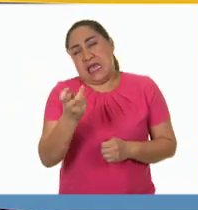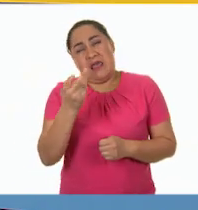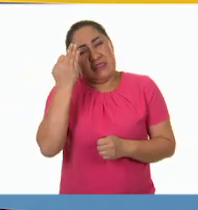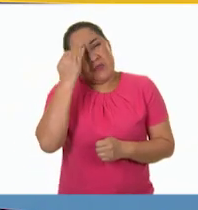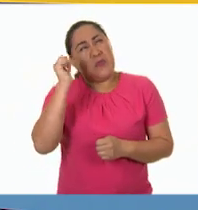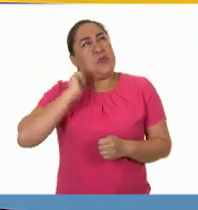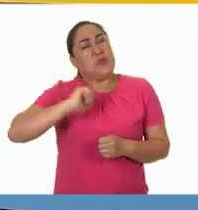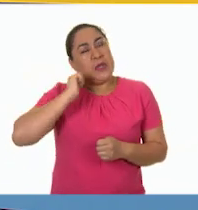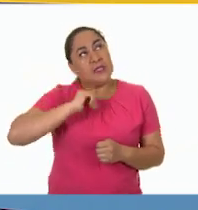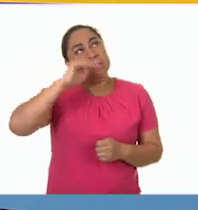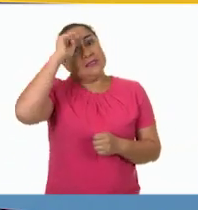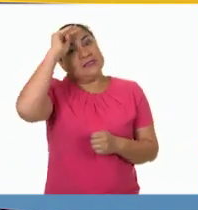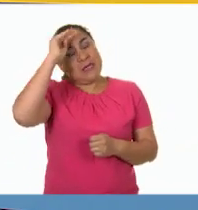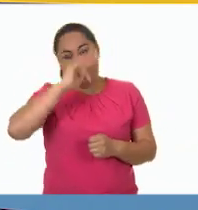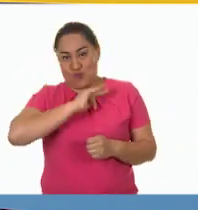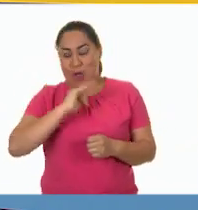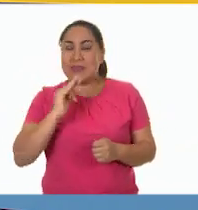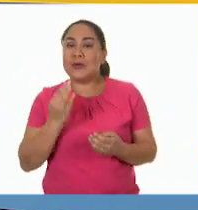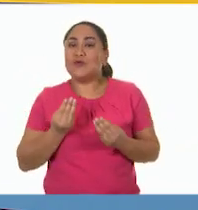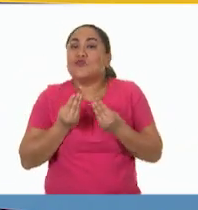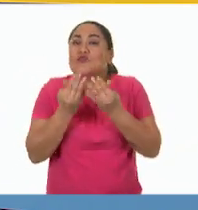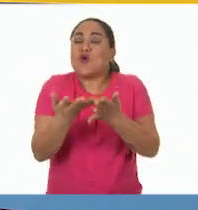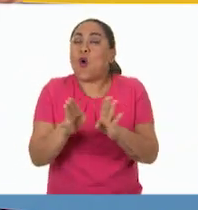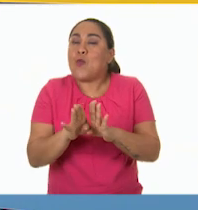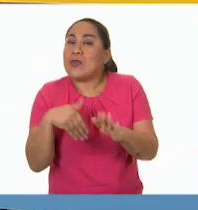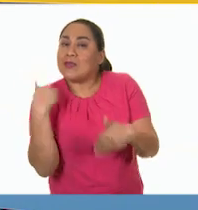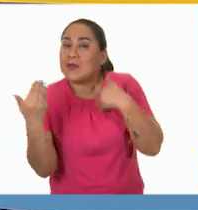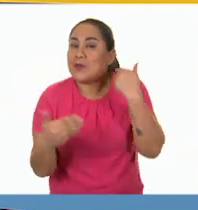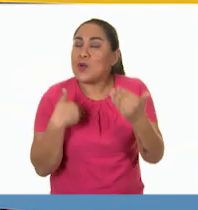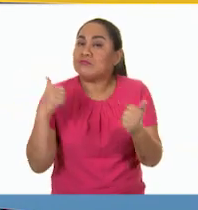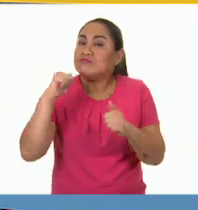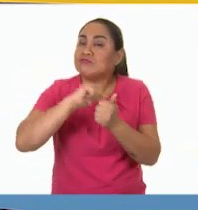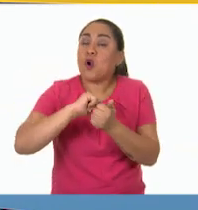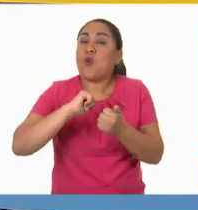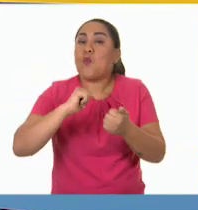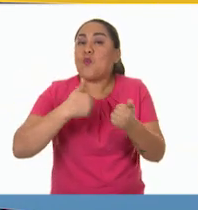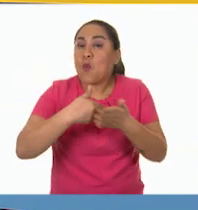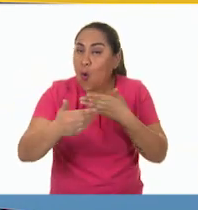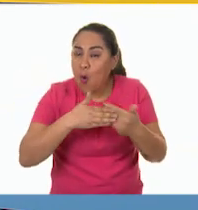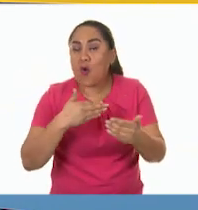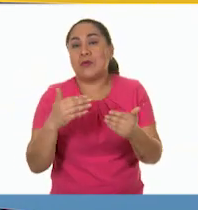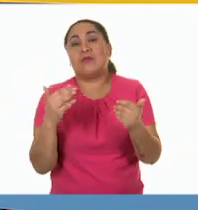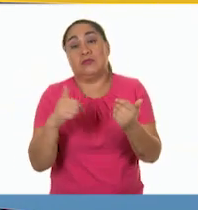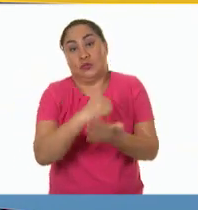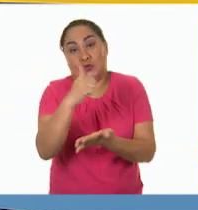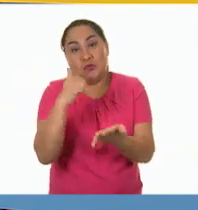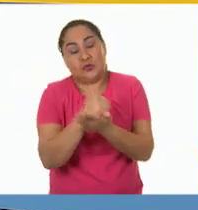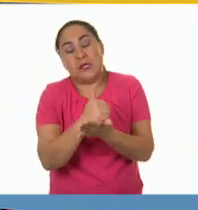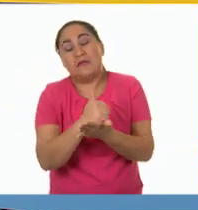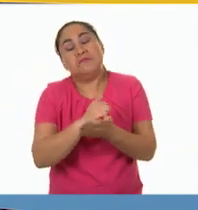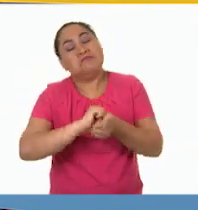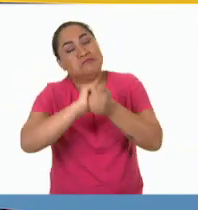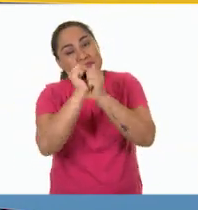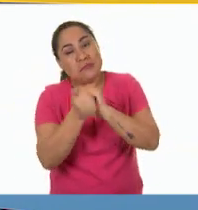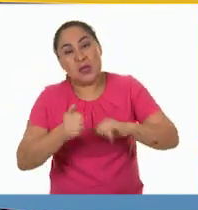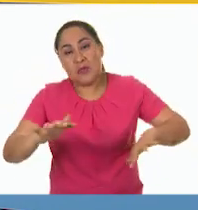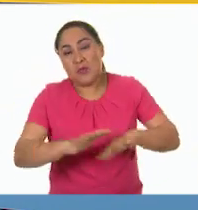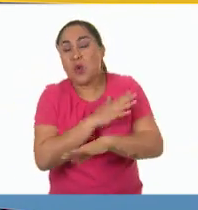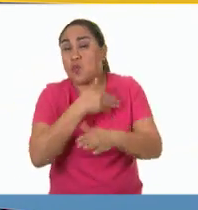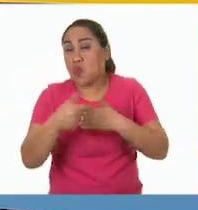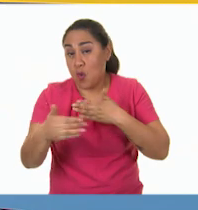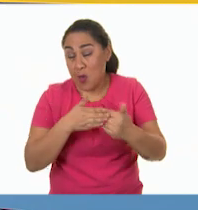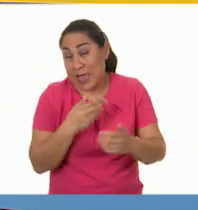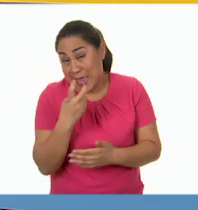época era promover diversiones modernas y masivas para una ciudad moderna también. En todo este proceso, la radio y la